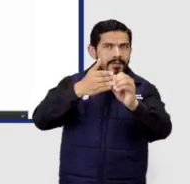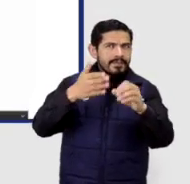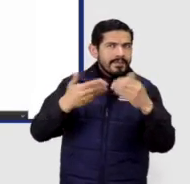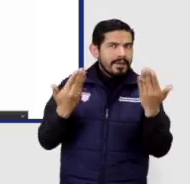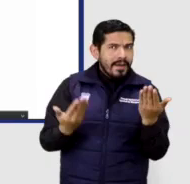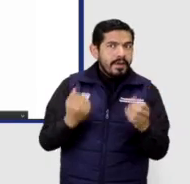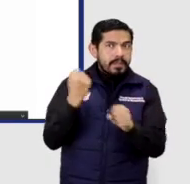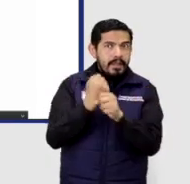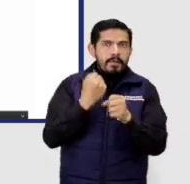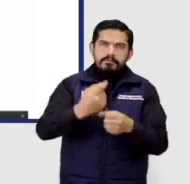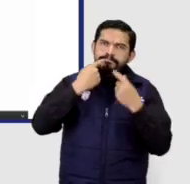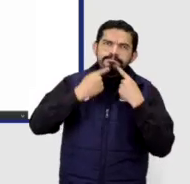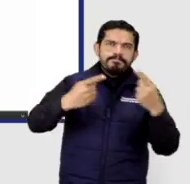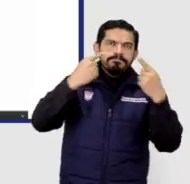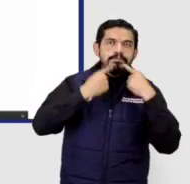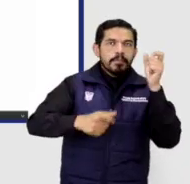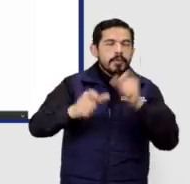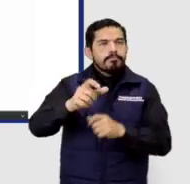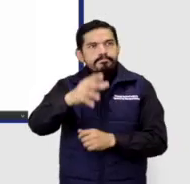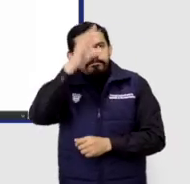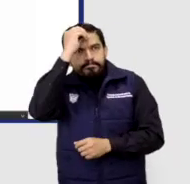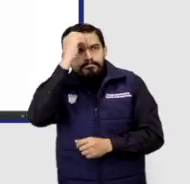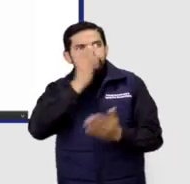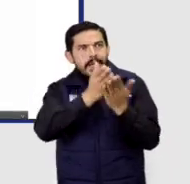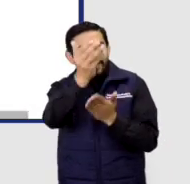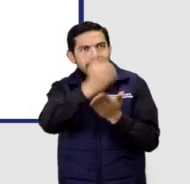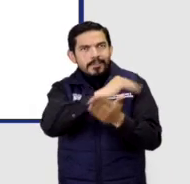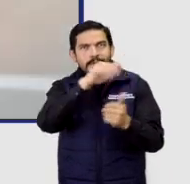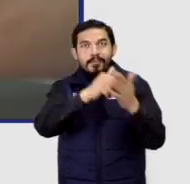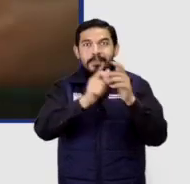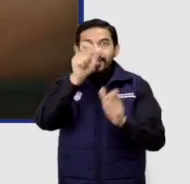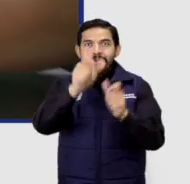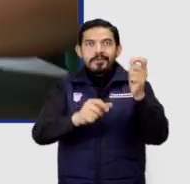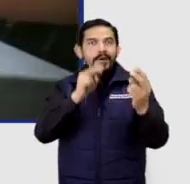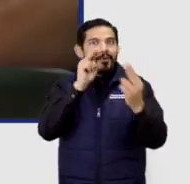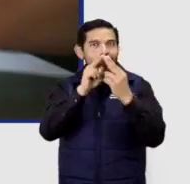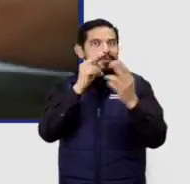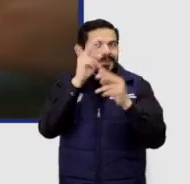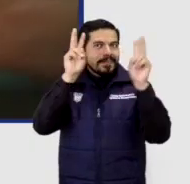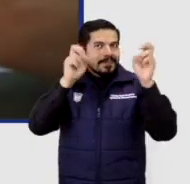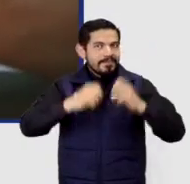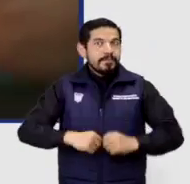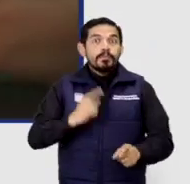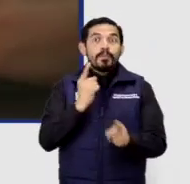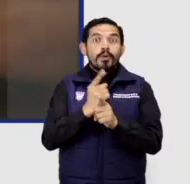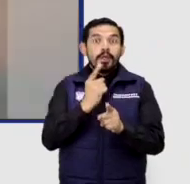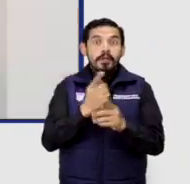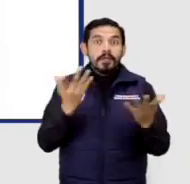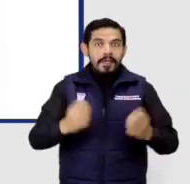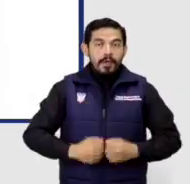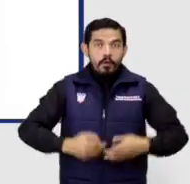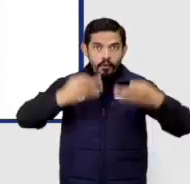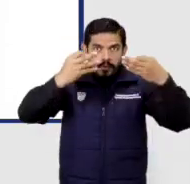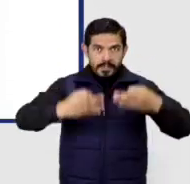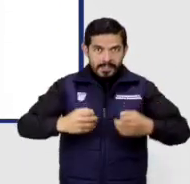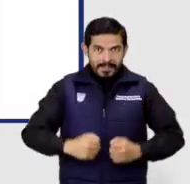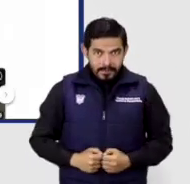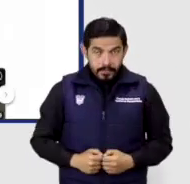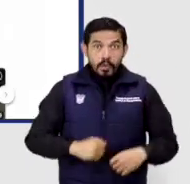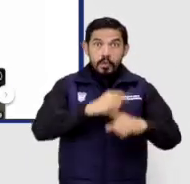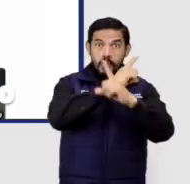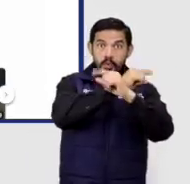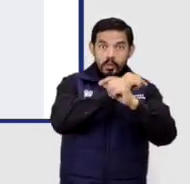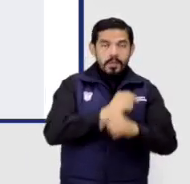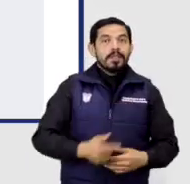trabajo institucional sea accesible para todas las personas. Por ello, en las cuentas oficiales, tanto de